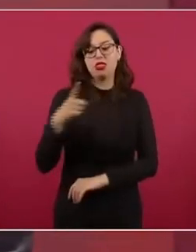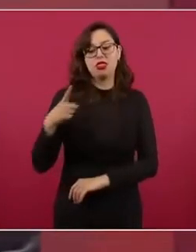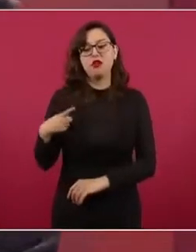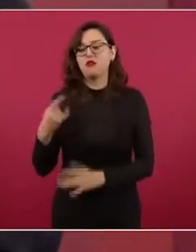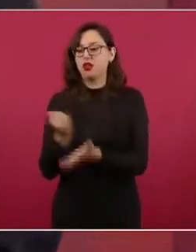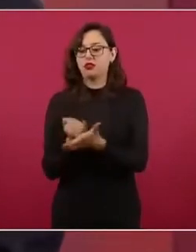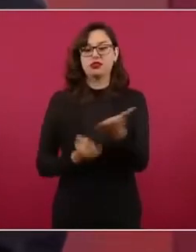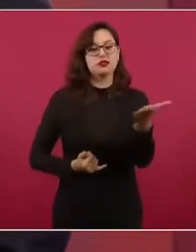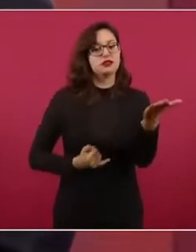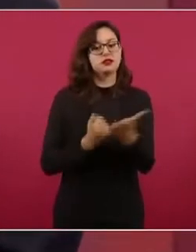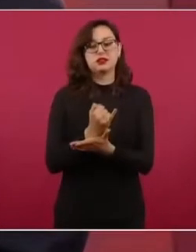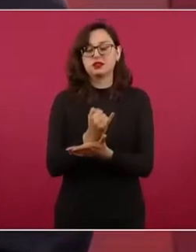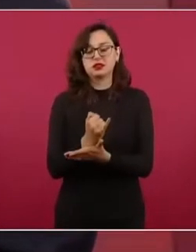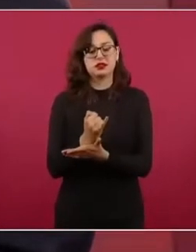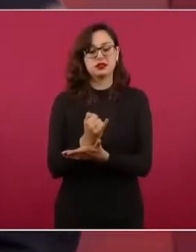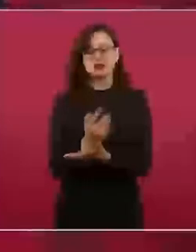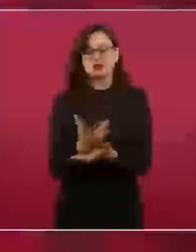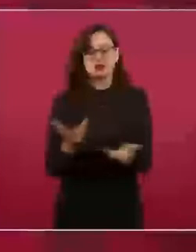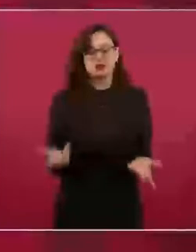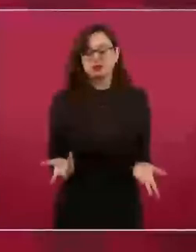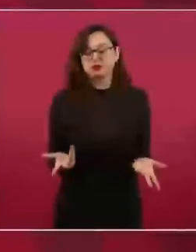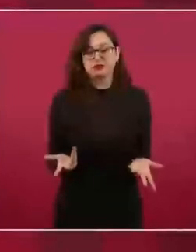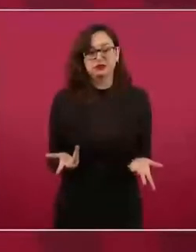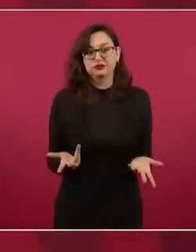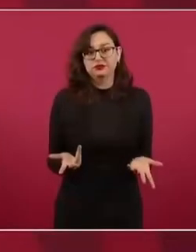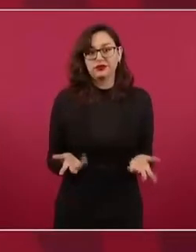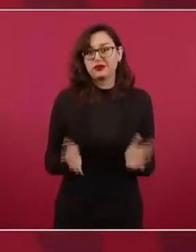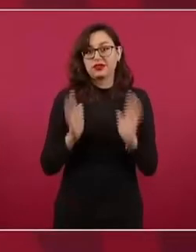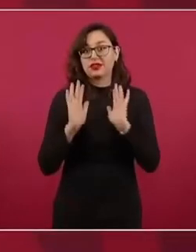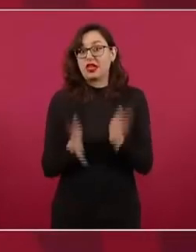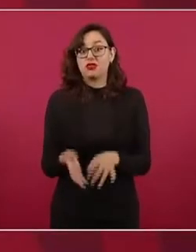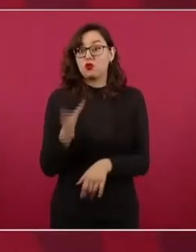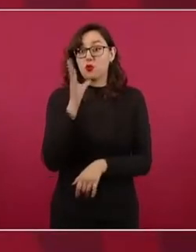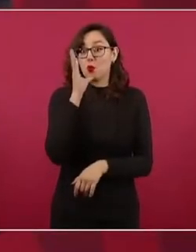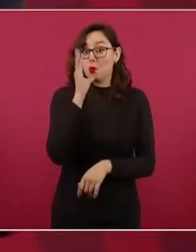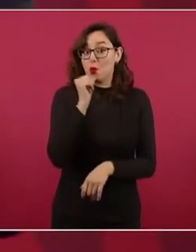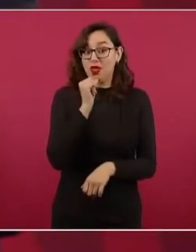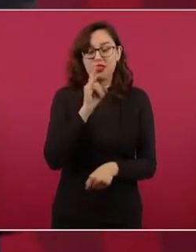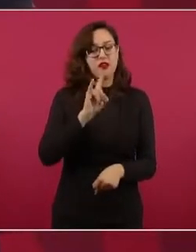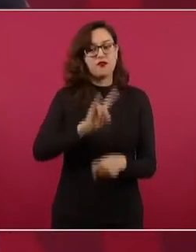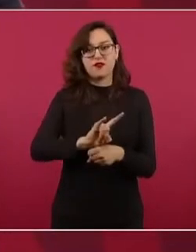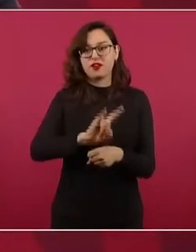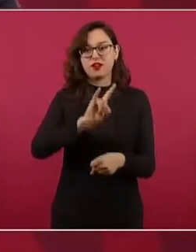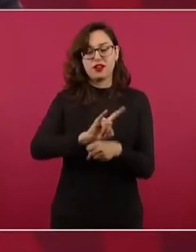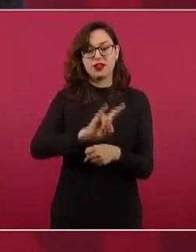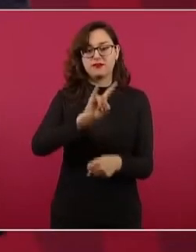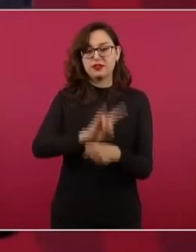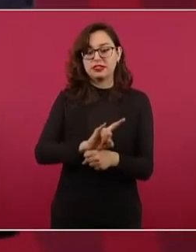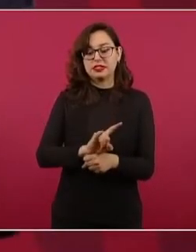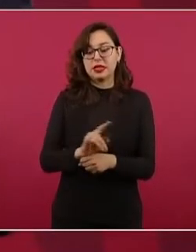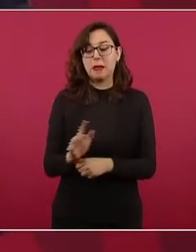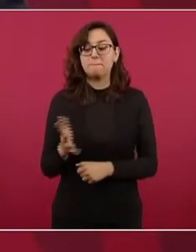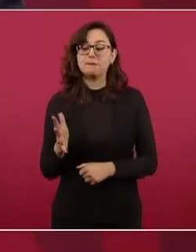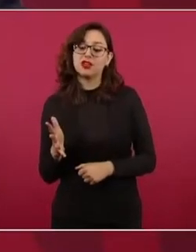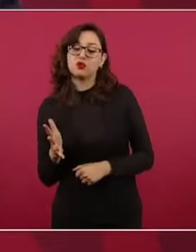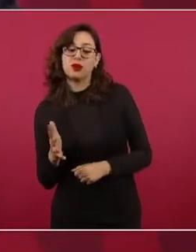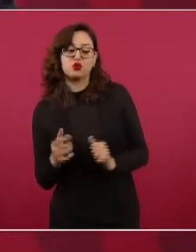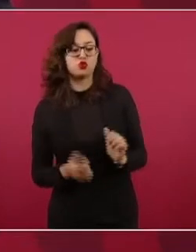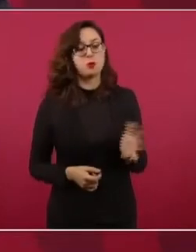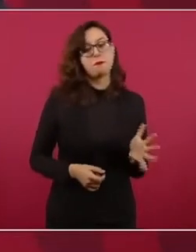y ya no hay espacios para las medias cintas,